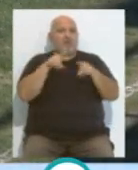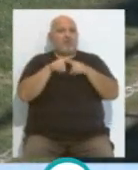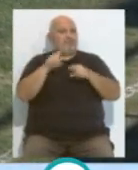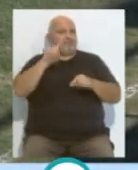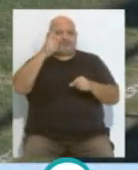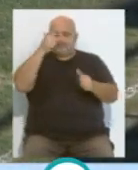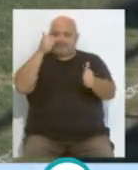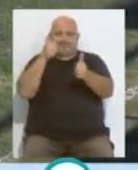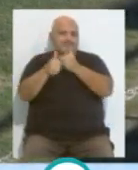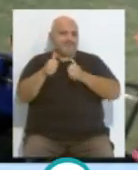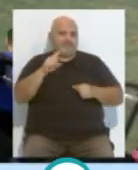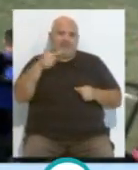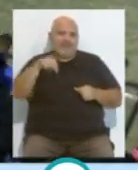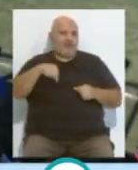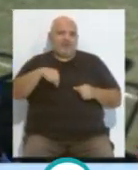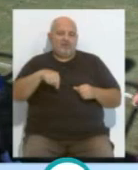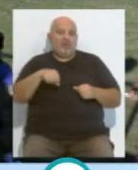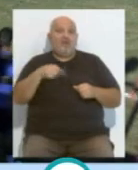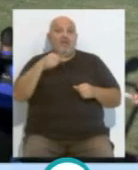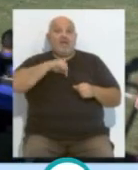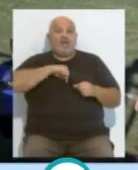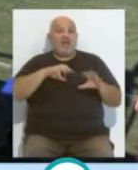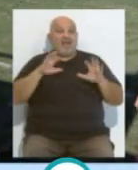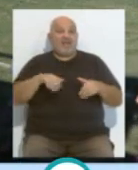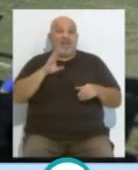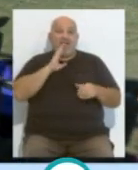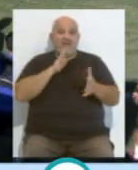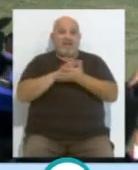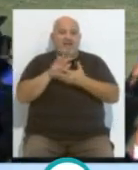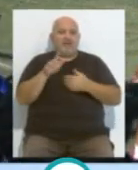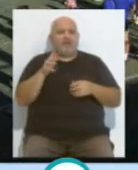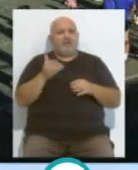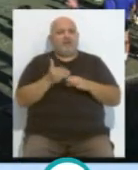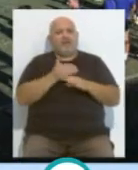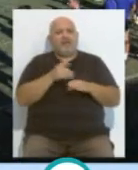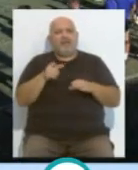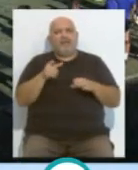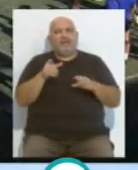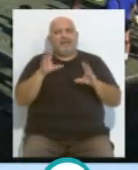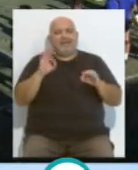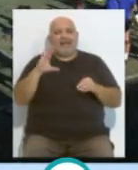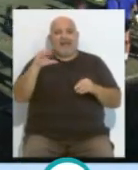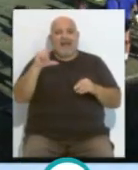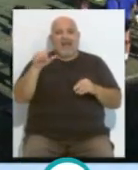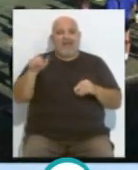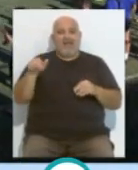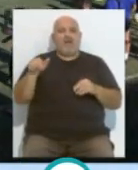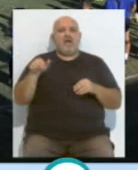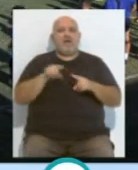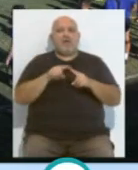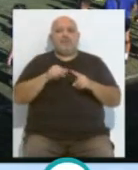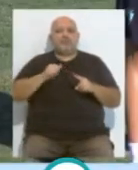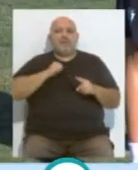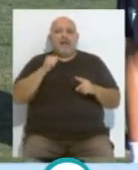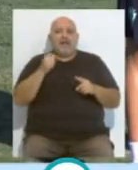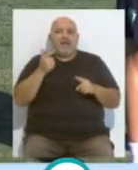primordial, esencial. Y el Cádiz, como he comentado antes, y concretamente en el caso de Juan Cala, vino muy